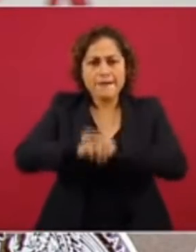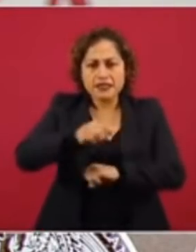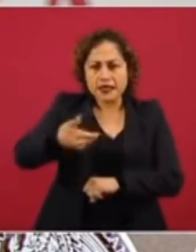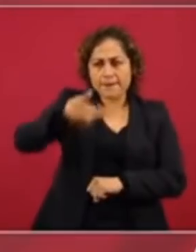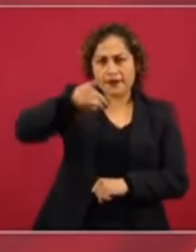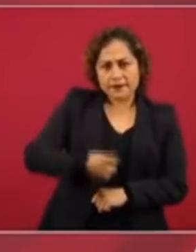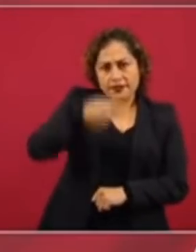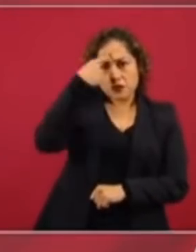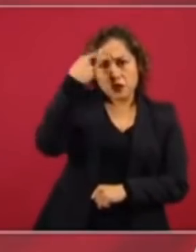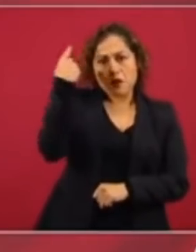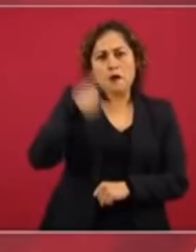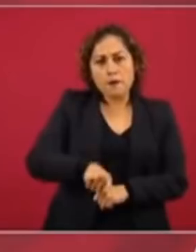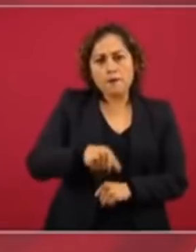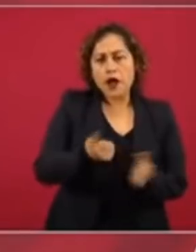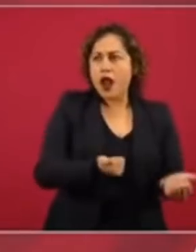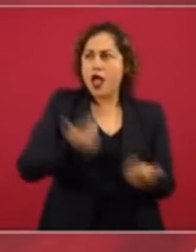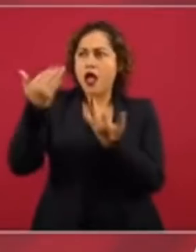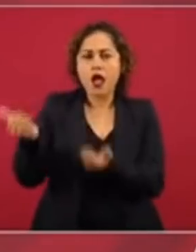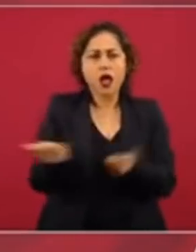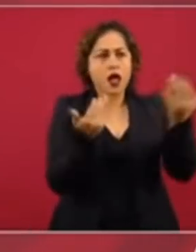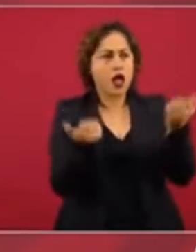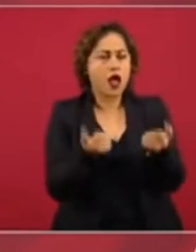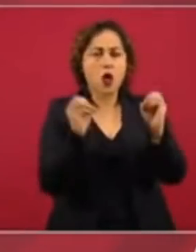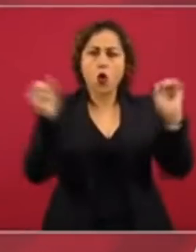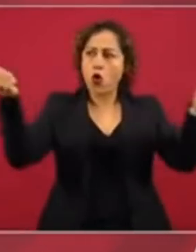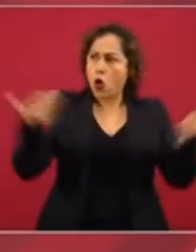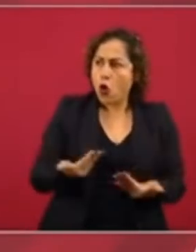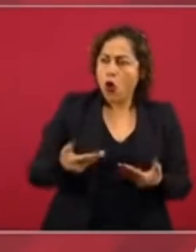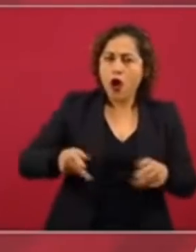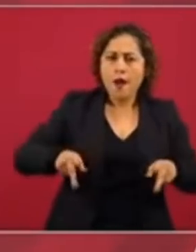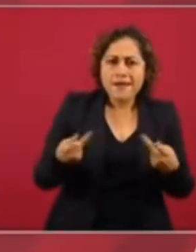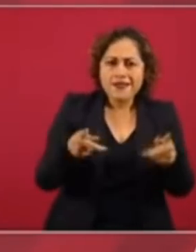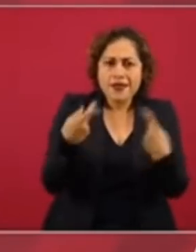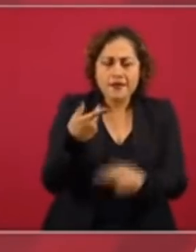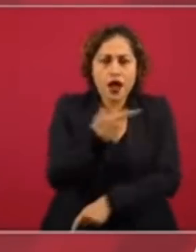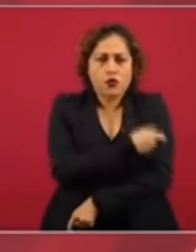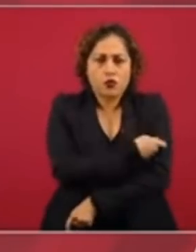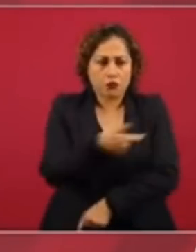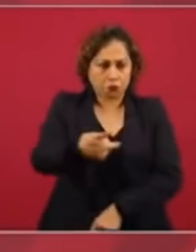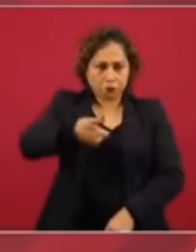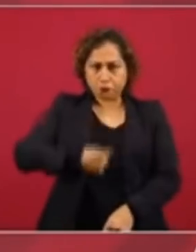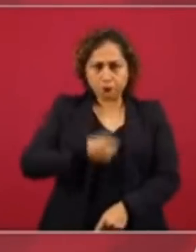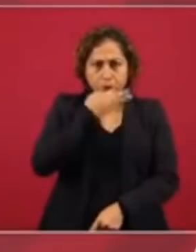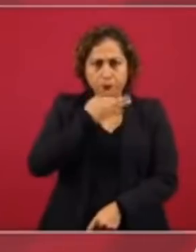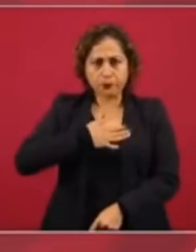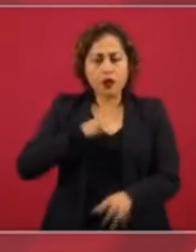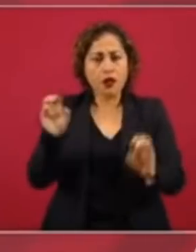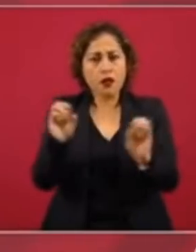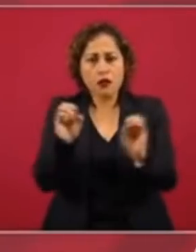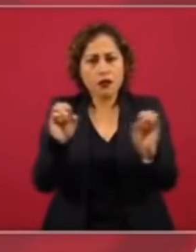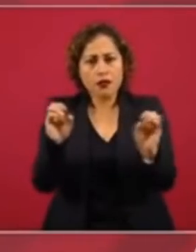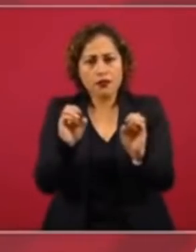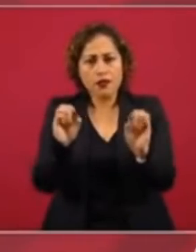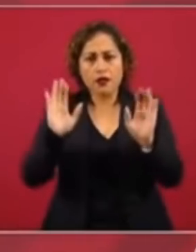O no sabemos de ninguna empresa que esté haciendo un trámite para comprar vacunas.